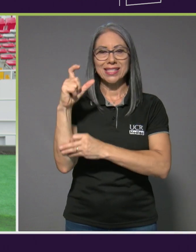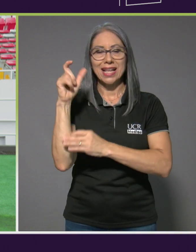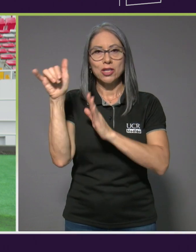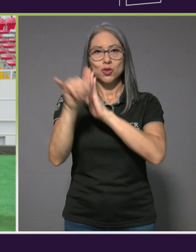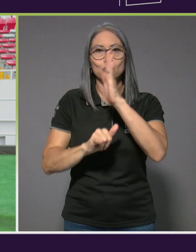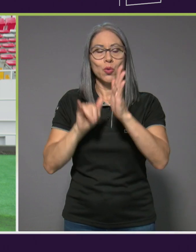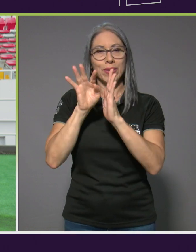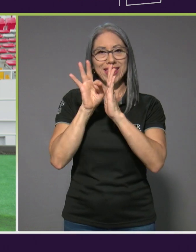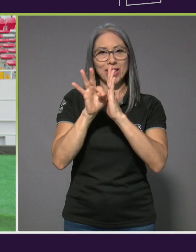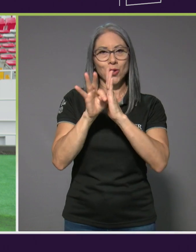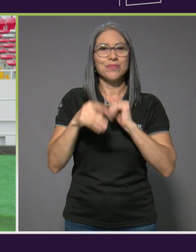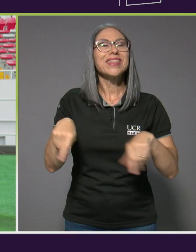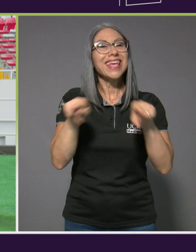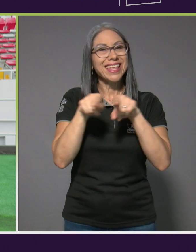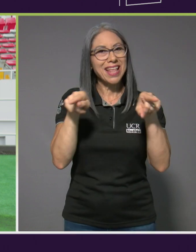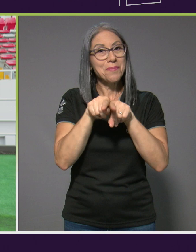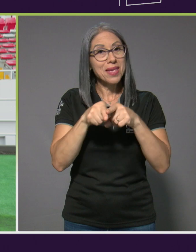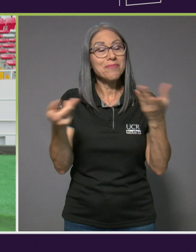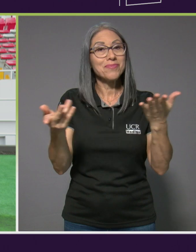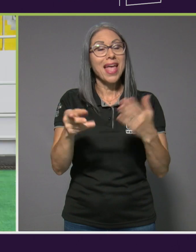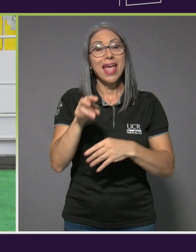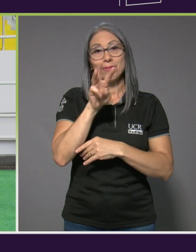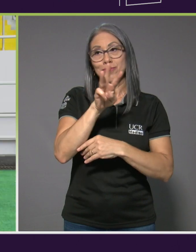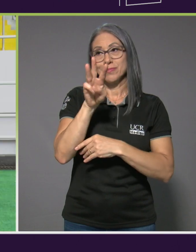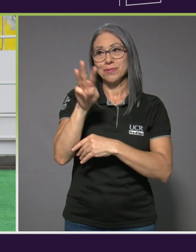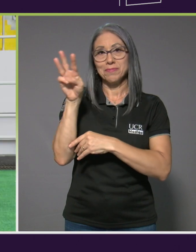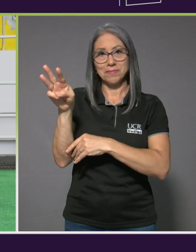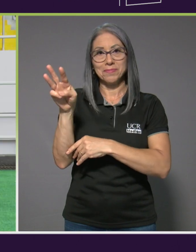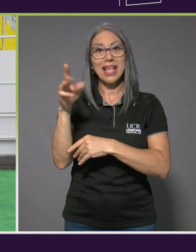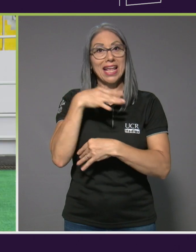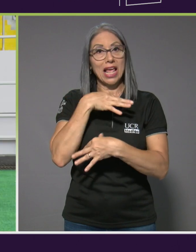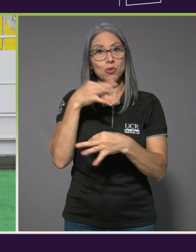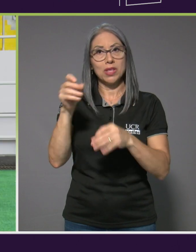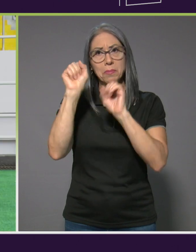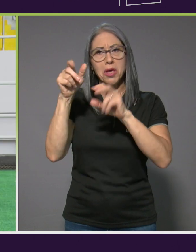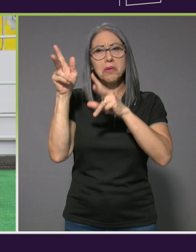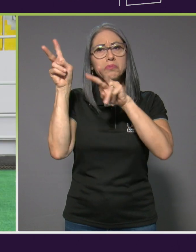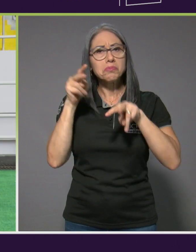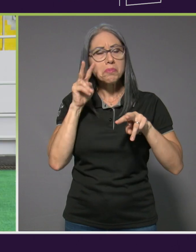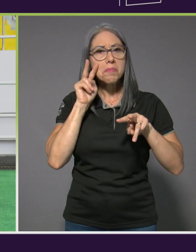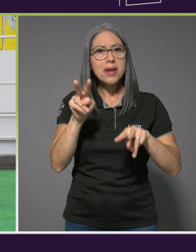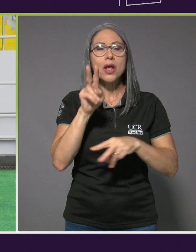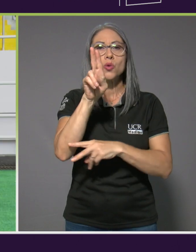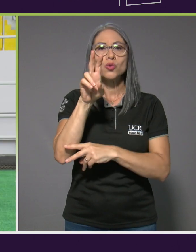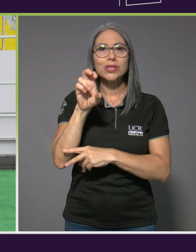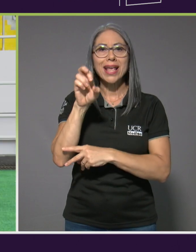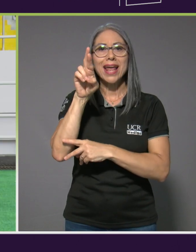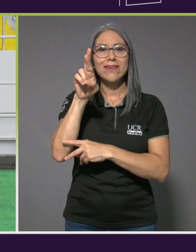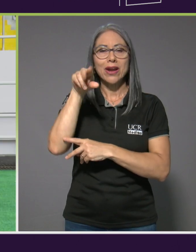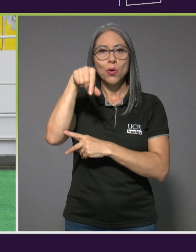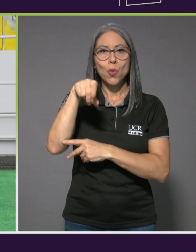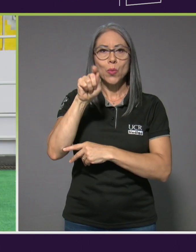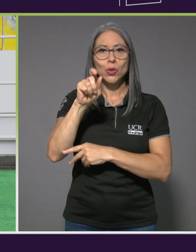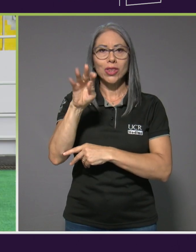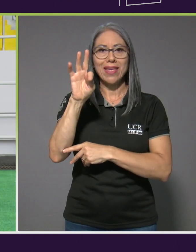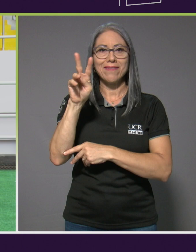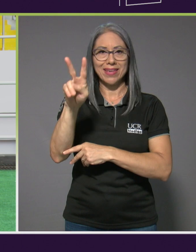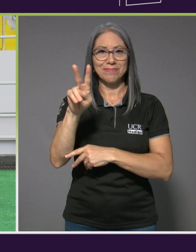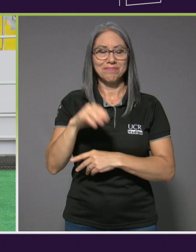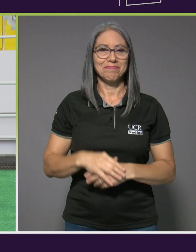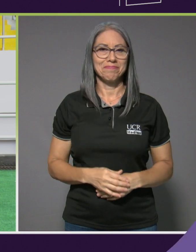y TikTok. Y también en nuestra plataforma de streaming gratuita UCRQ.tv. Ya pronto estaremos de regreso.